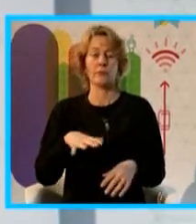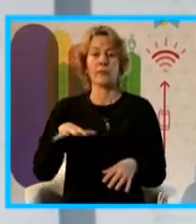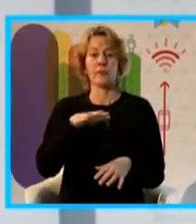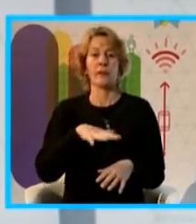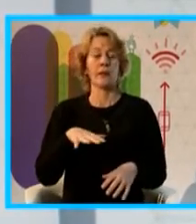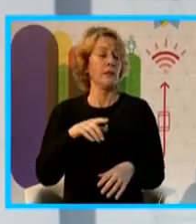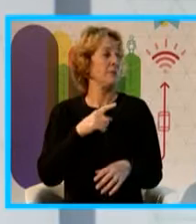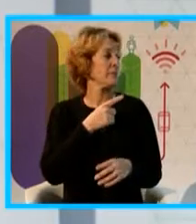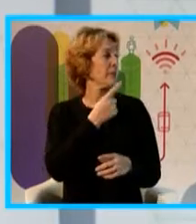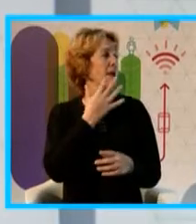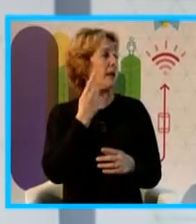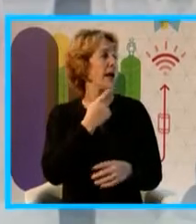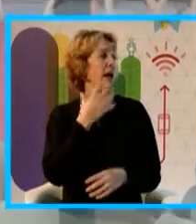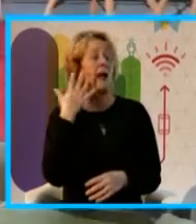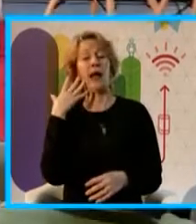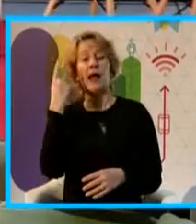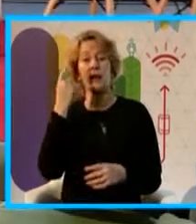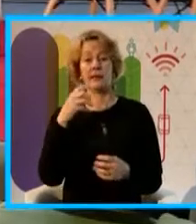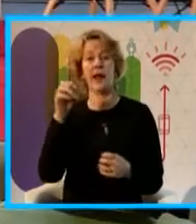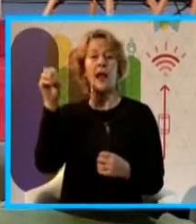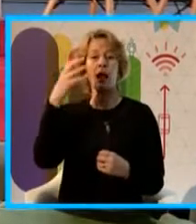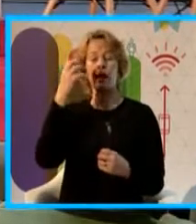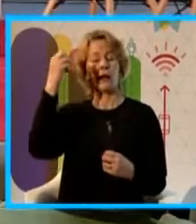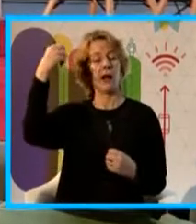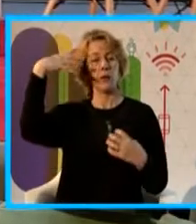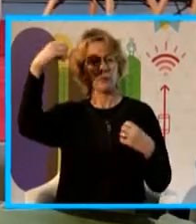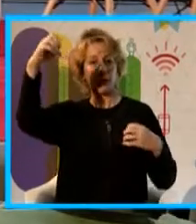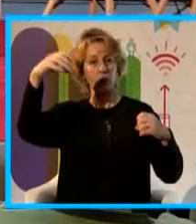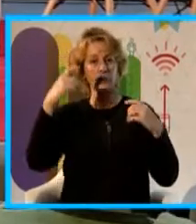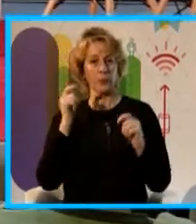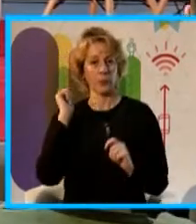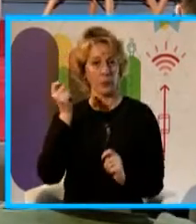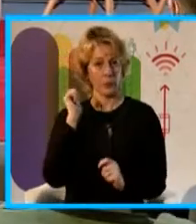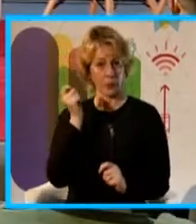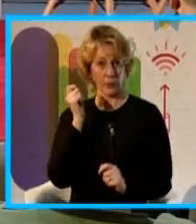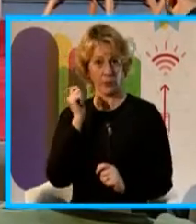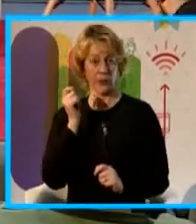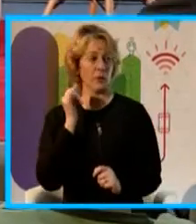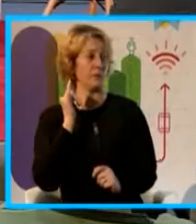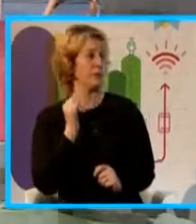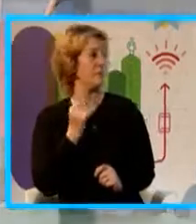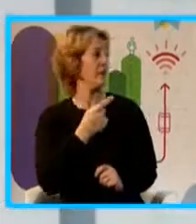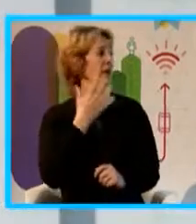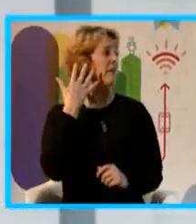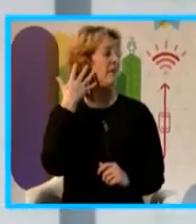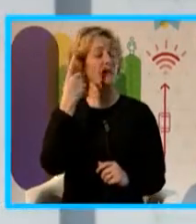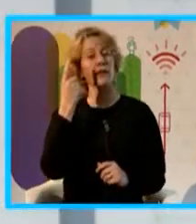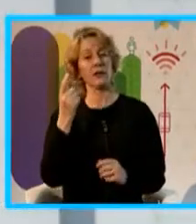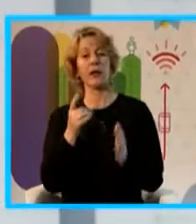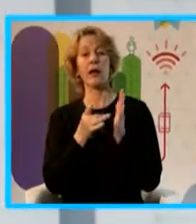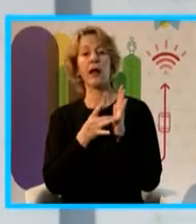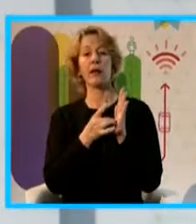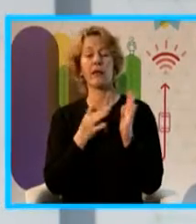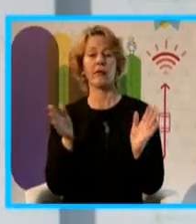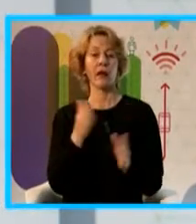gerente de la unidad técnica de alumbrado público de la Intendencia de Montevideo, y Andrea de Nigris, que es directora de unidad de calidad de aire